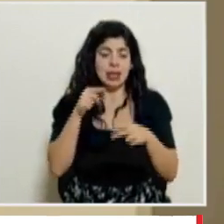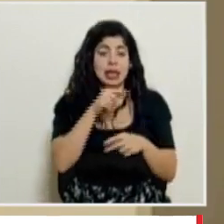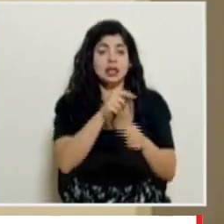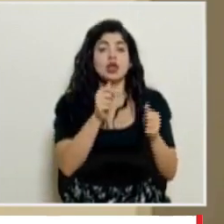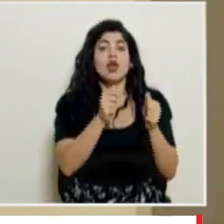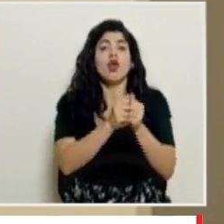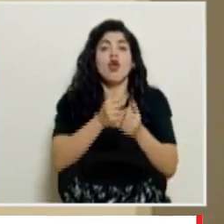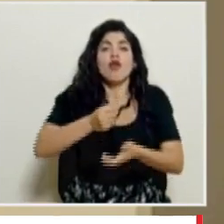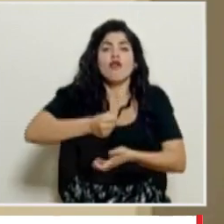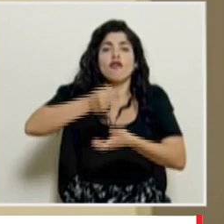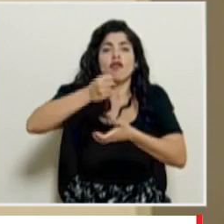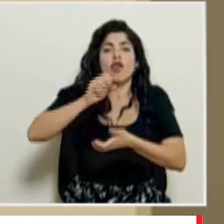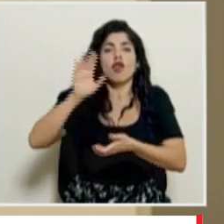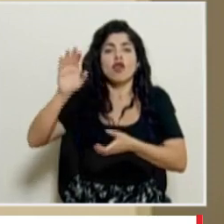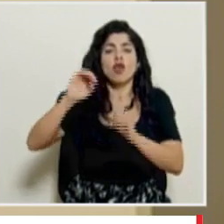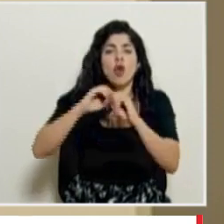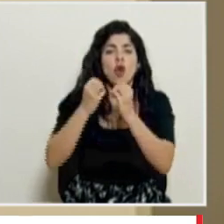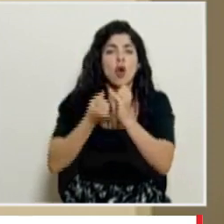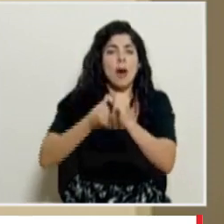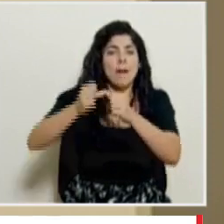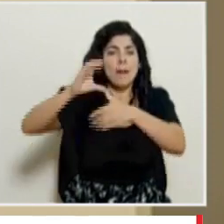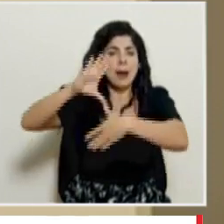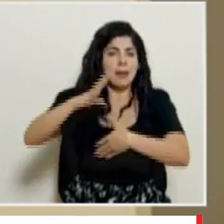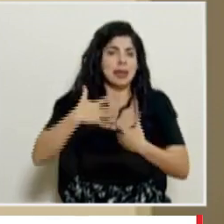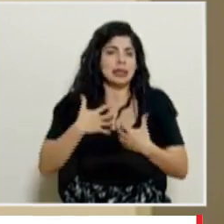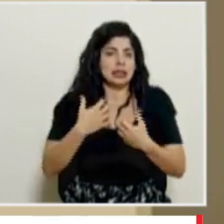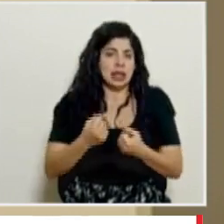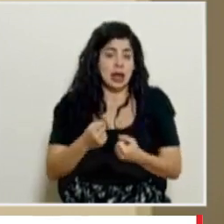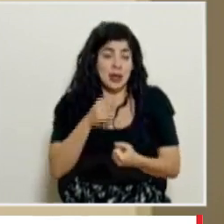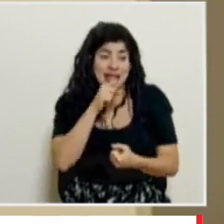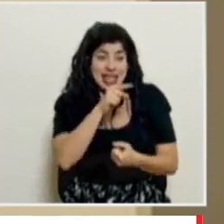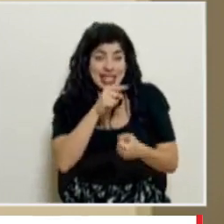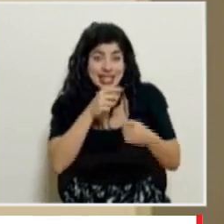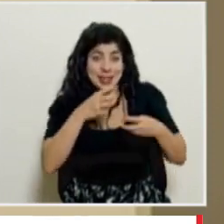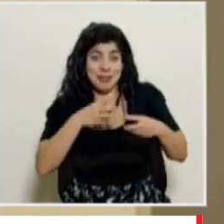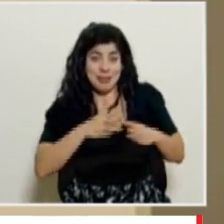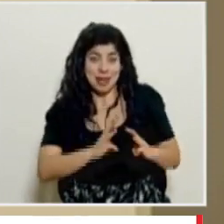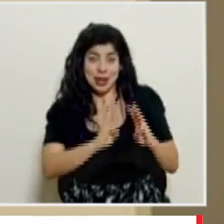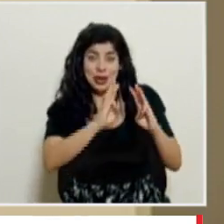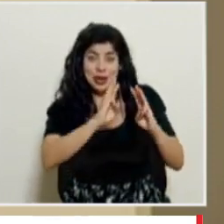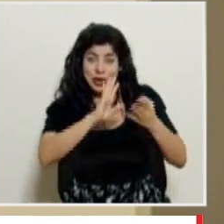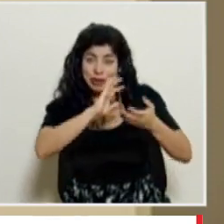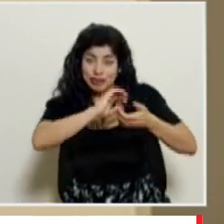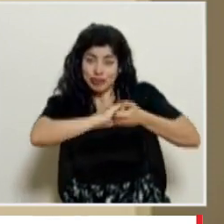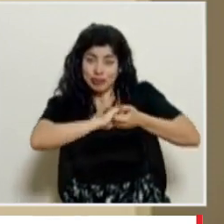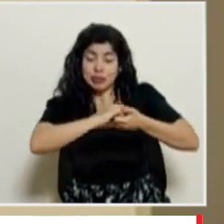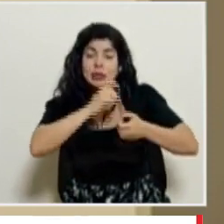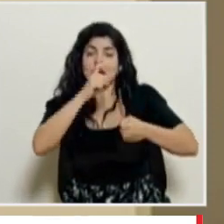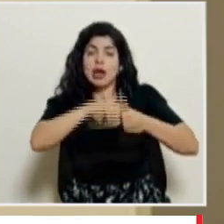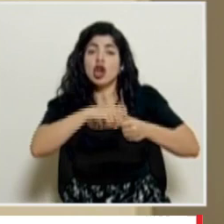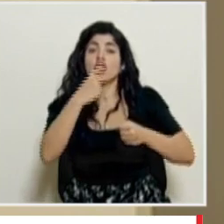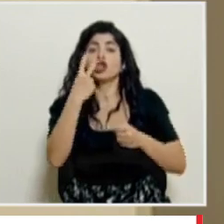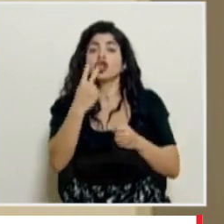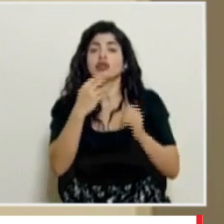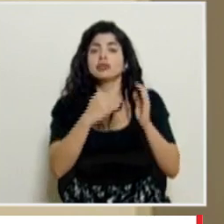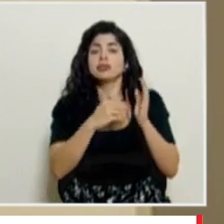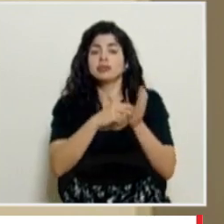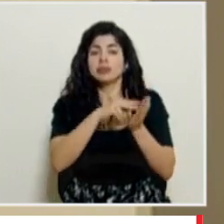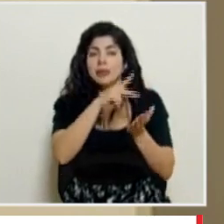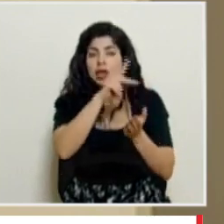el fondo rotatorio de la Organización Panamericana de la Salud en ese mecanismo tenemos suscritas dos millones